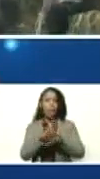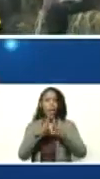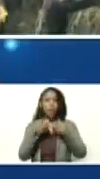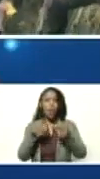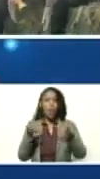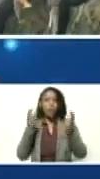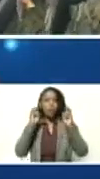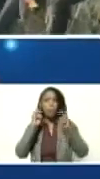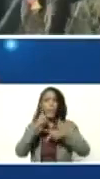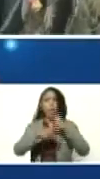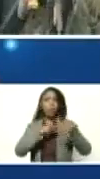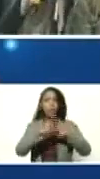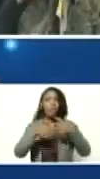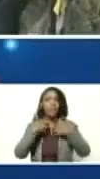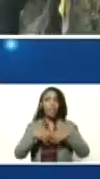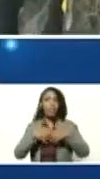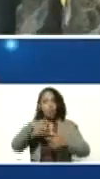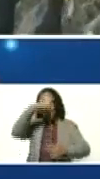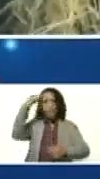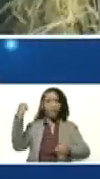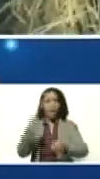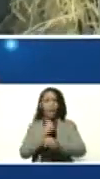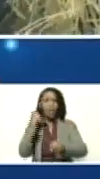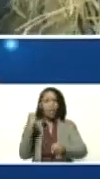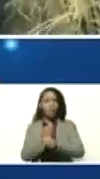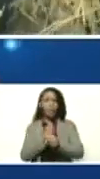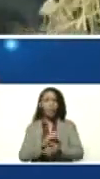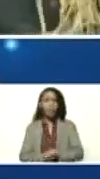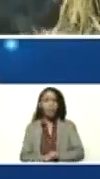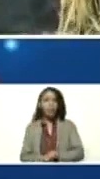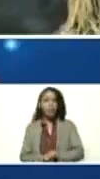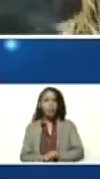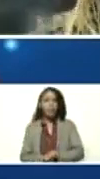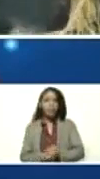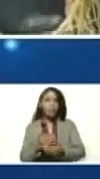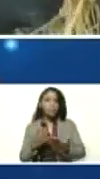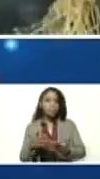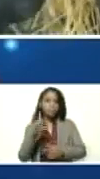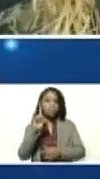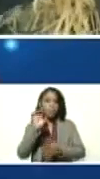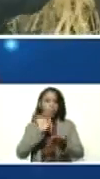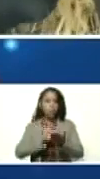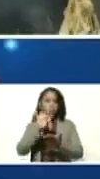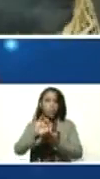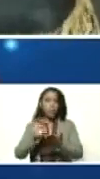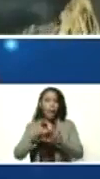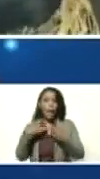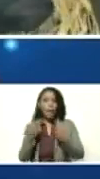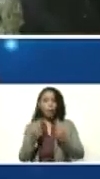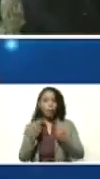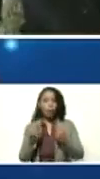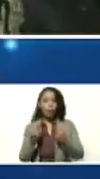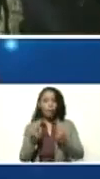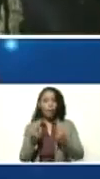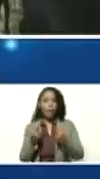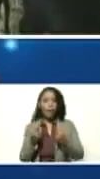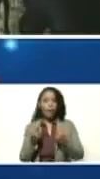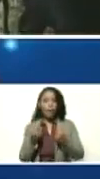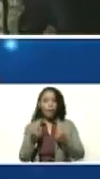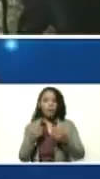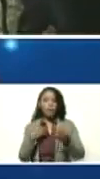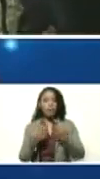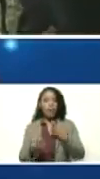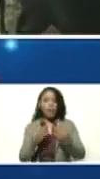productivos, a los empresarios, a los trabajadores, con una estrategia económica flexible,